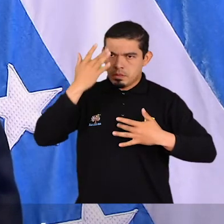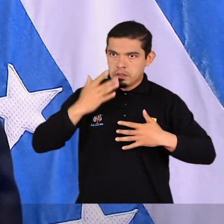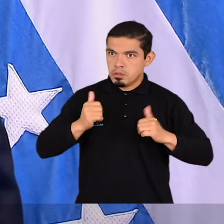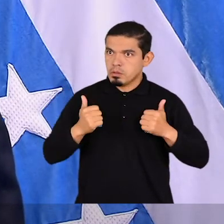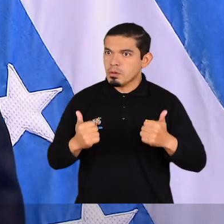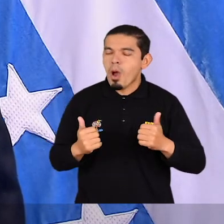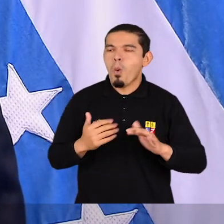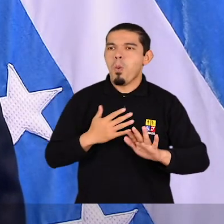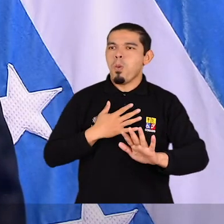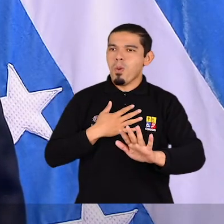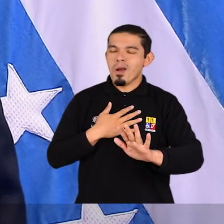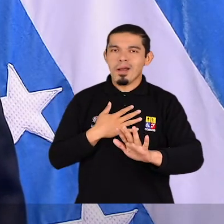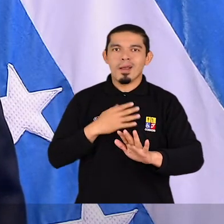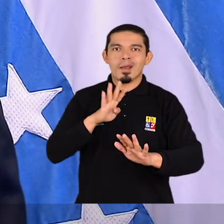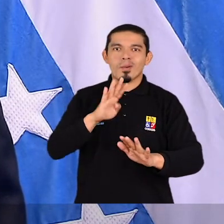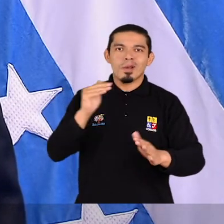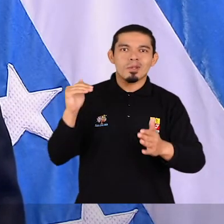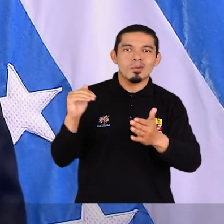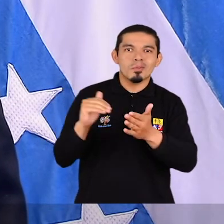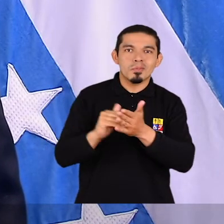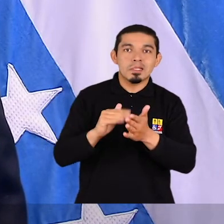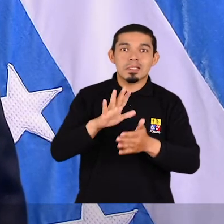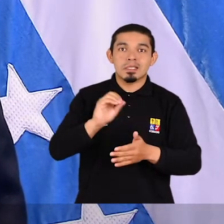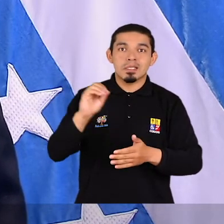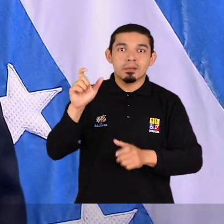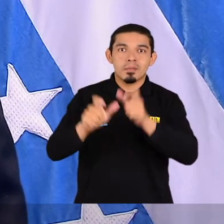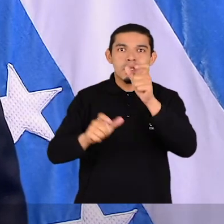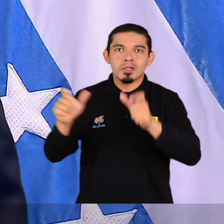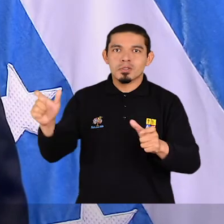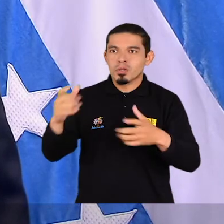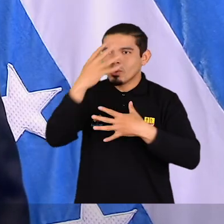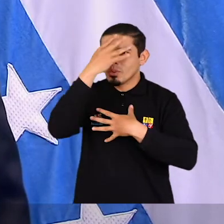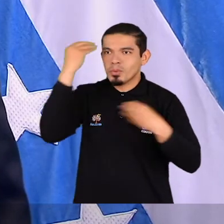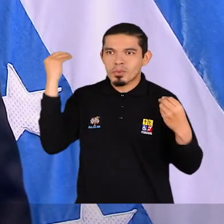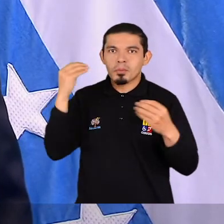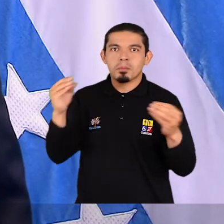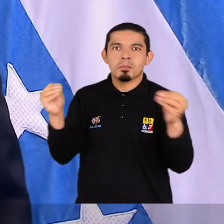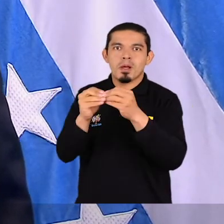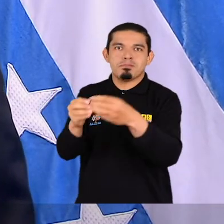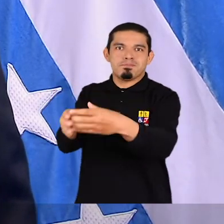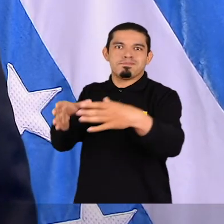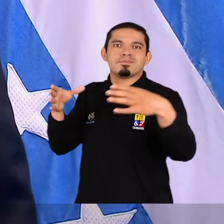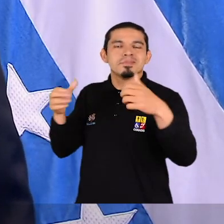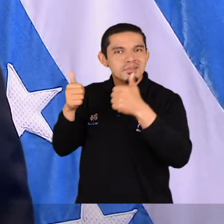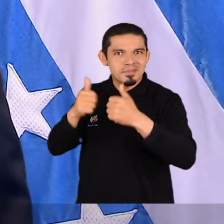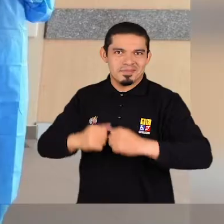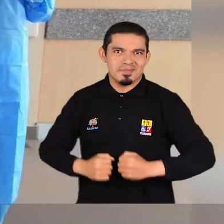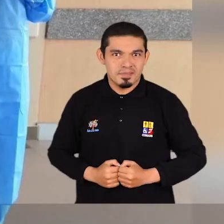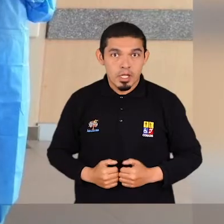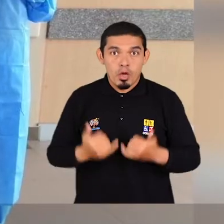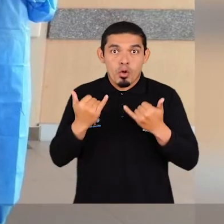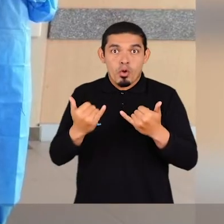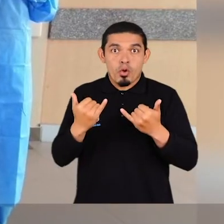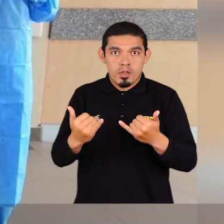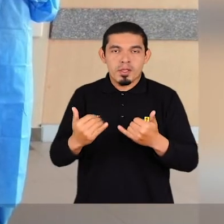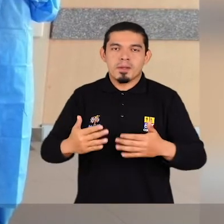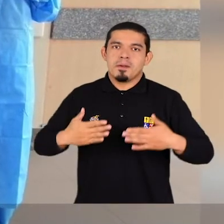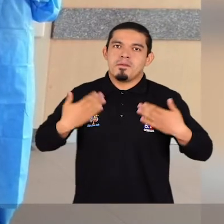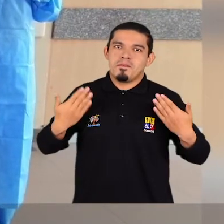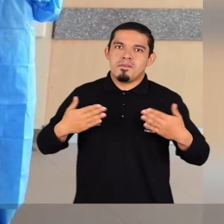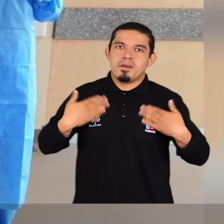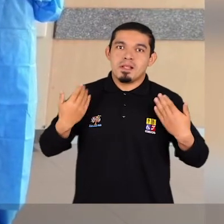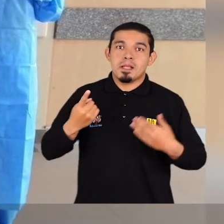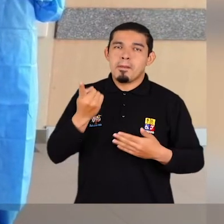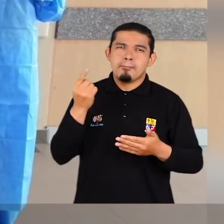síntomas. Esto significa que más de 4.500 personas se sumarán a los recuperados en los próximos días. Al día de hoy debemos